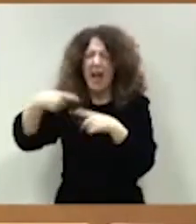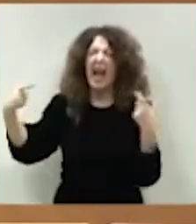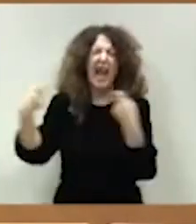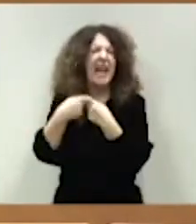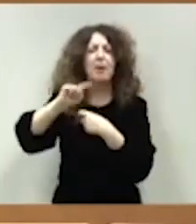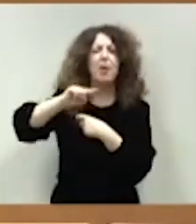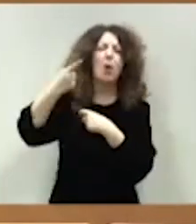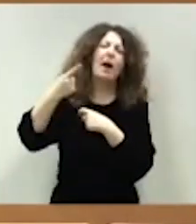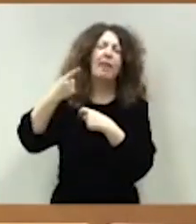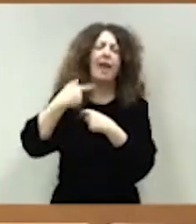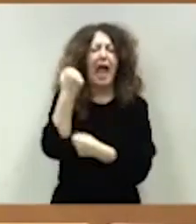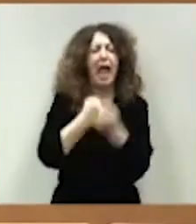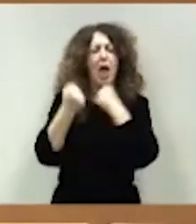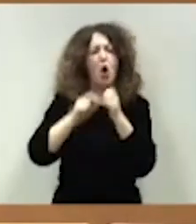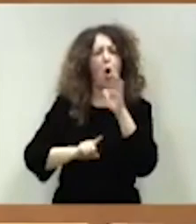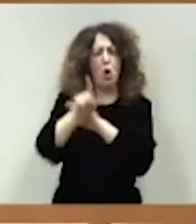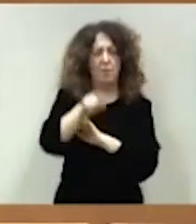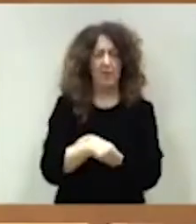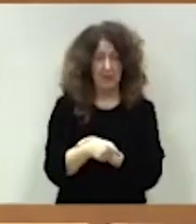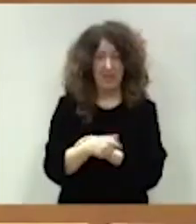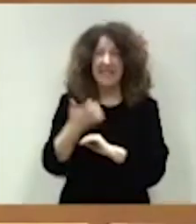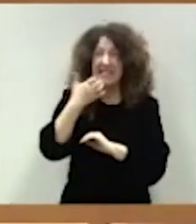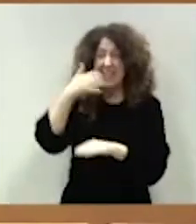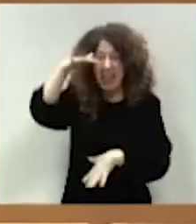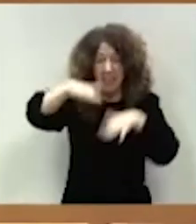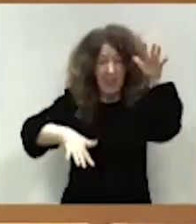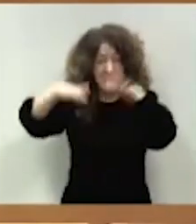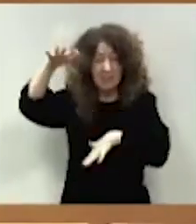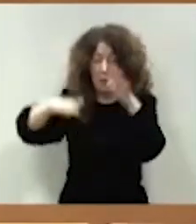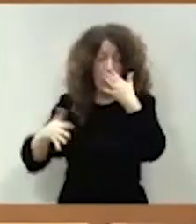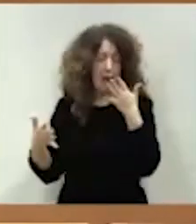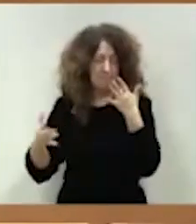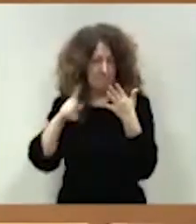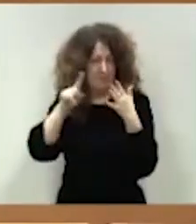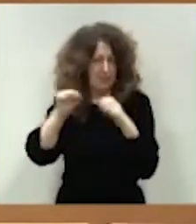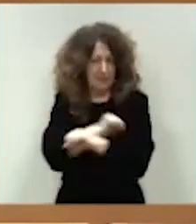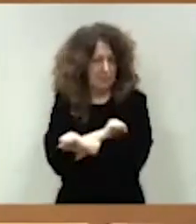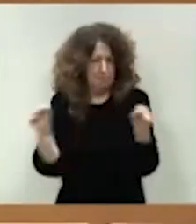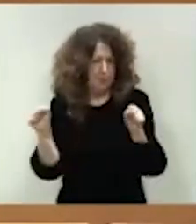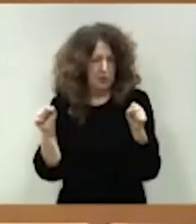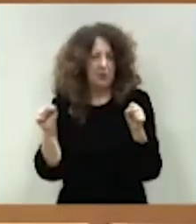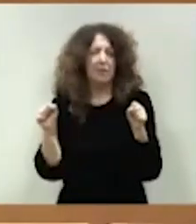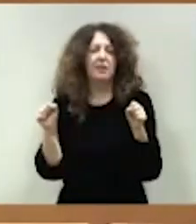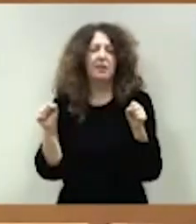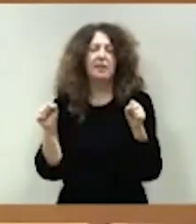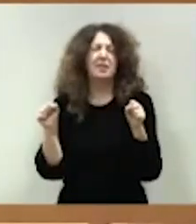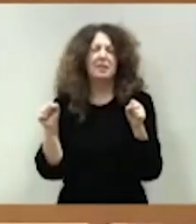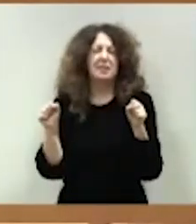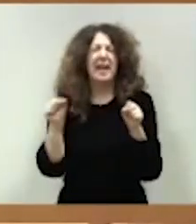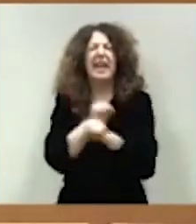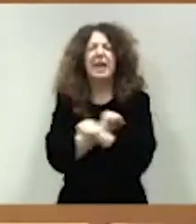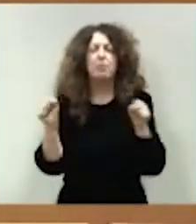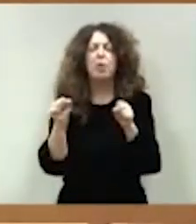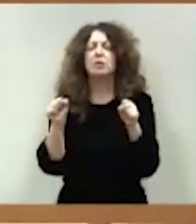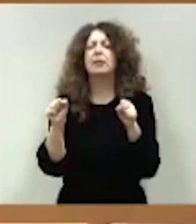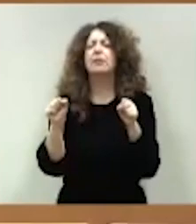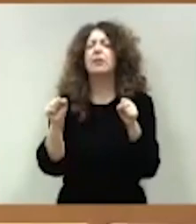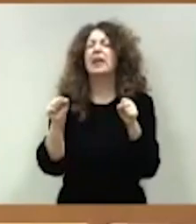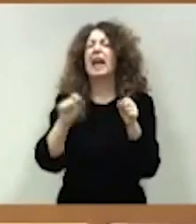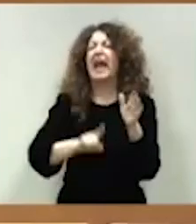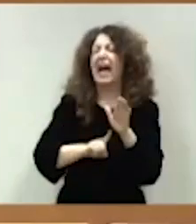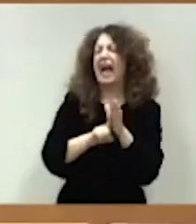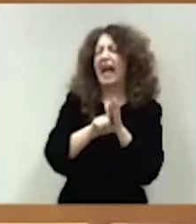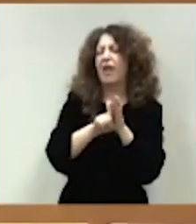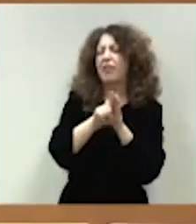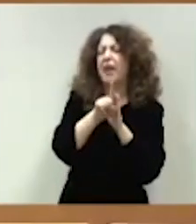de la eficiencia económica. Con desigualdad no es posible solo o siquiera un crecimiento inclusivo,